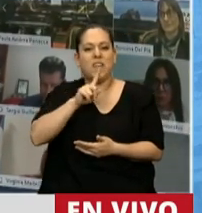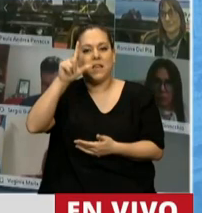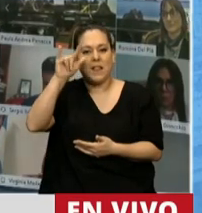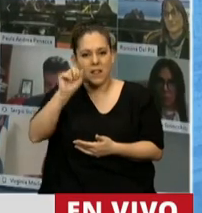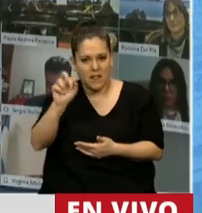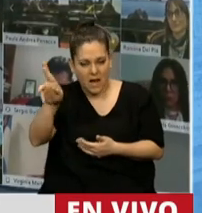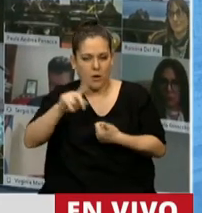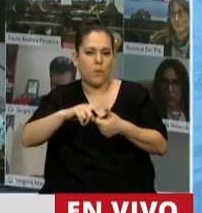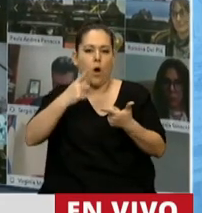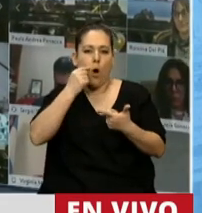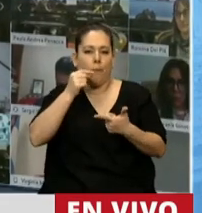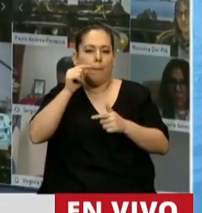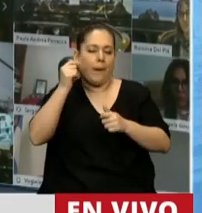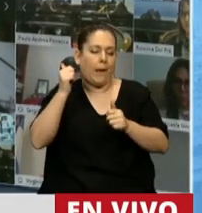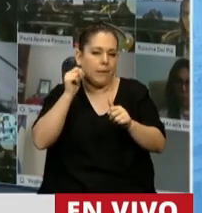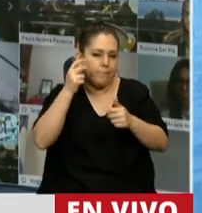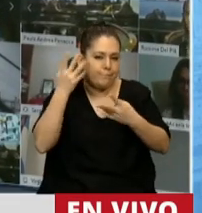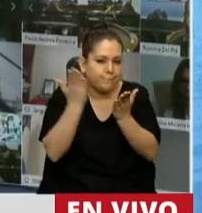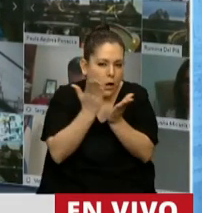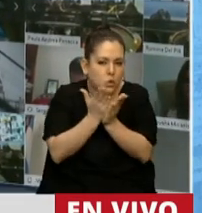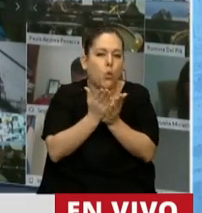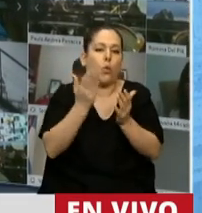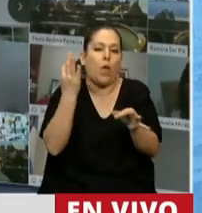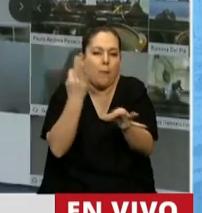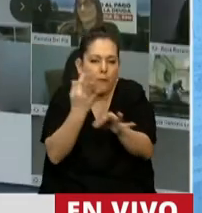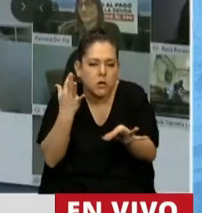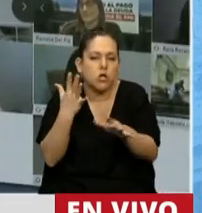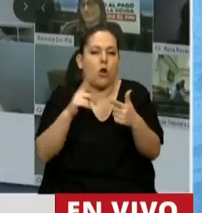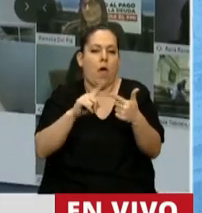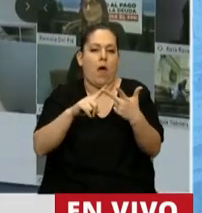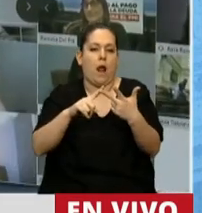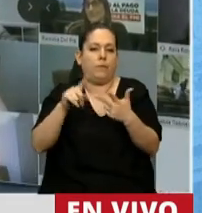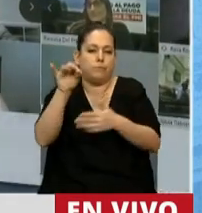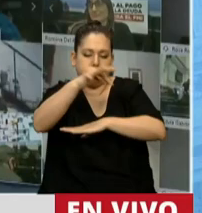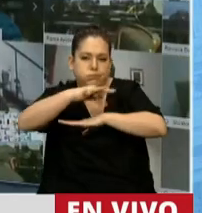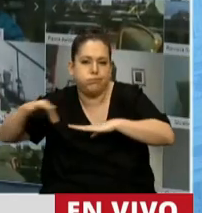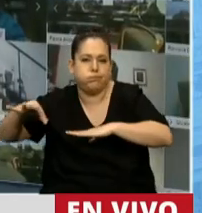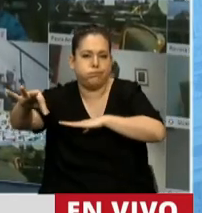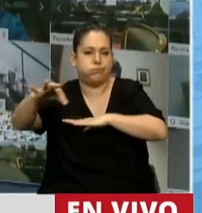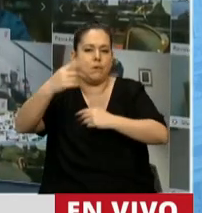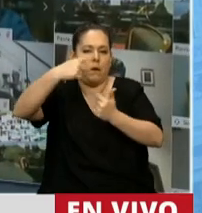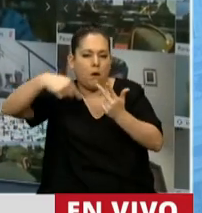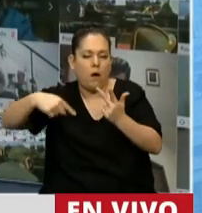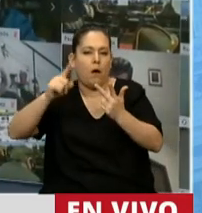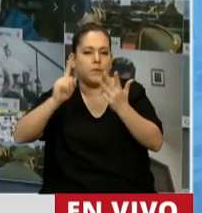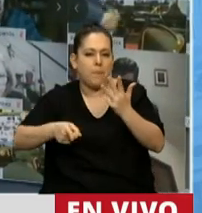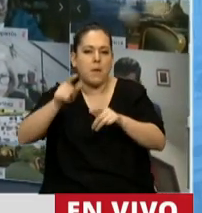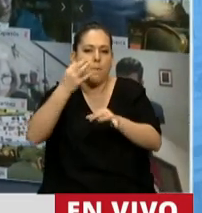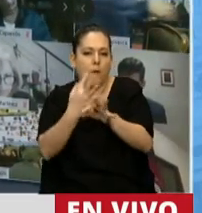geólogos, a los geofísicos, a los cartógrafos, a los